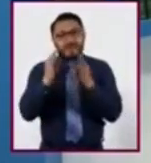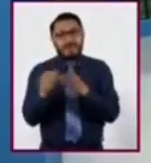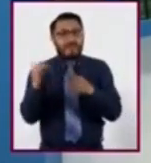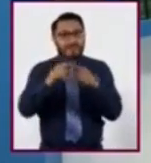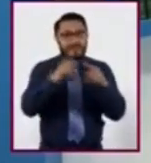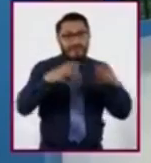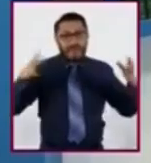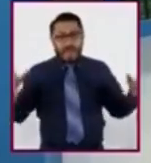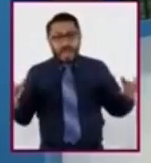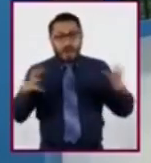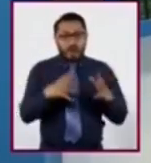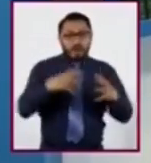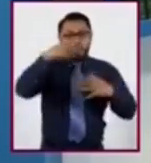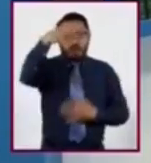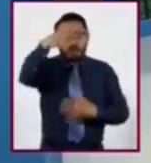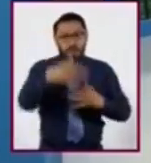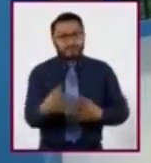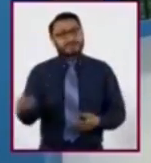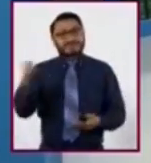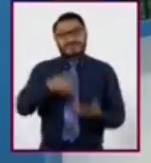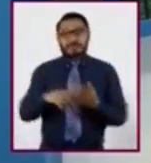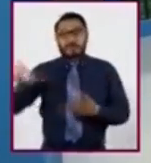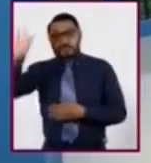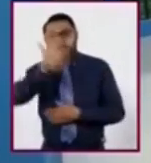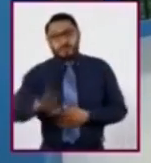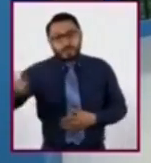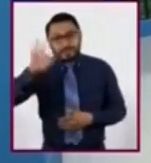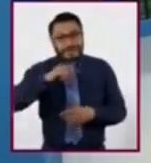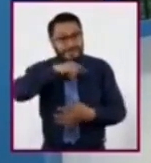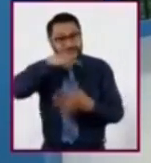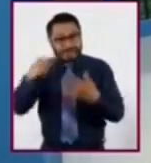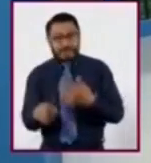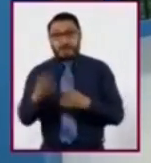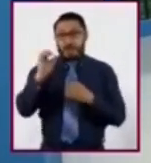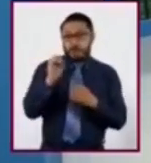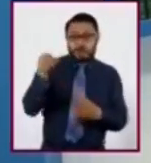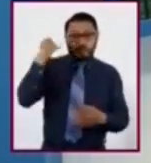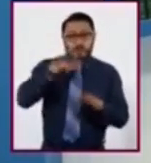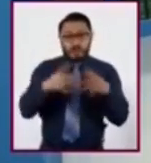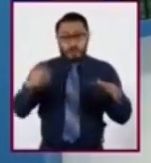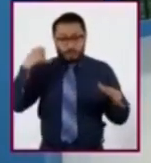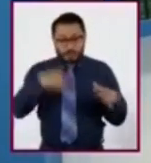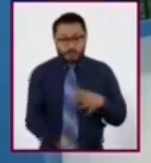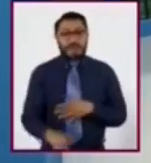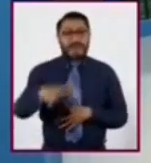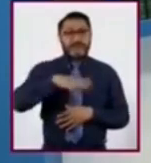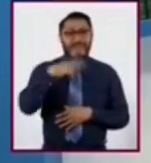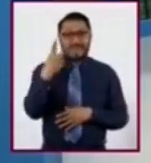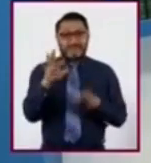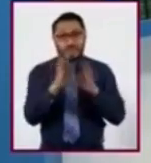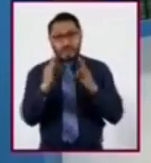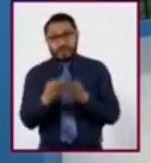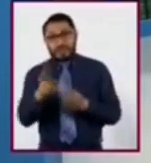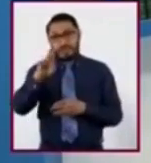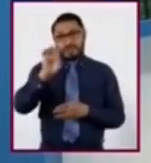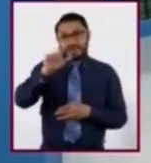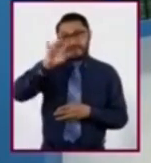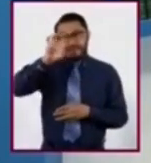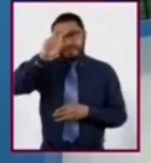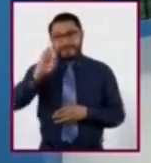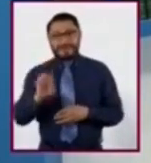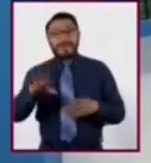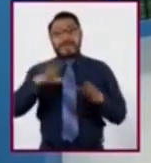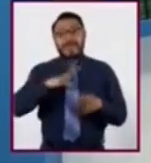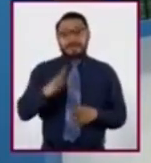tanto en cada uno de los continentes como en el fondo de los océanos. Pues recordemos que existen dos tipos de relieve, el relieve continental